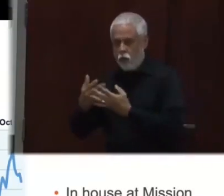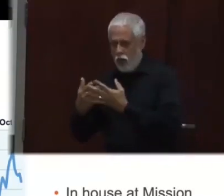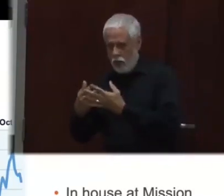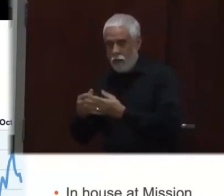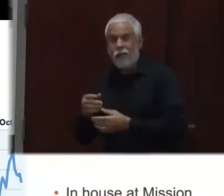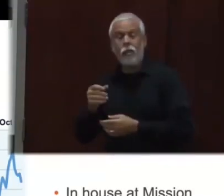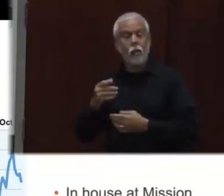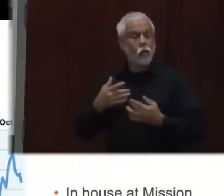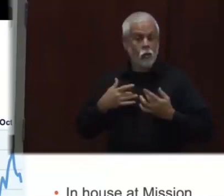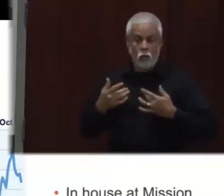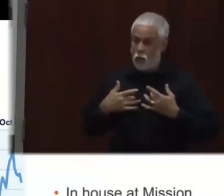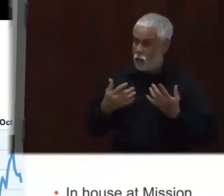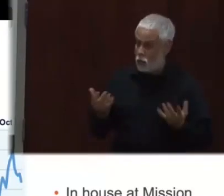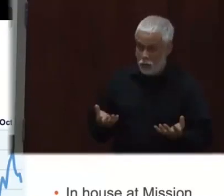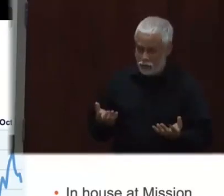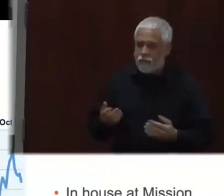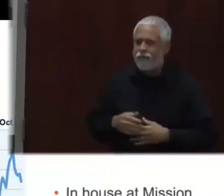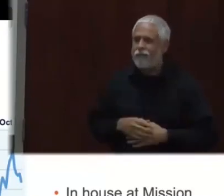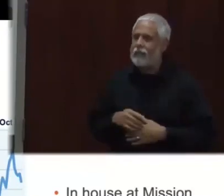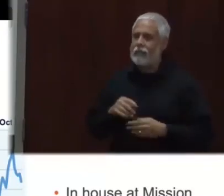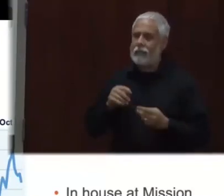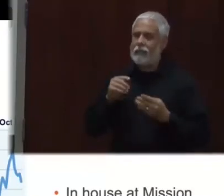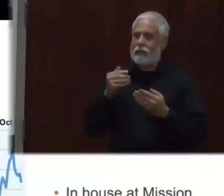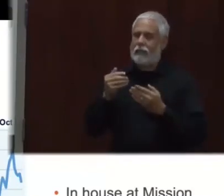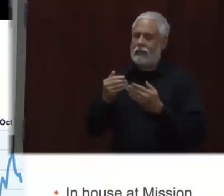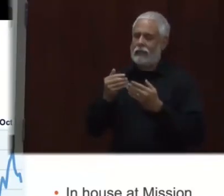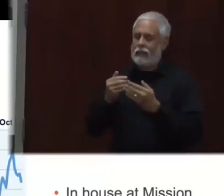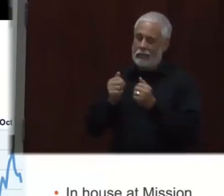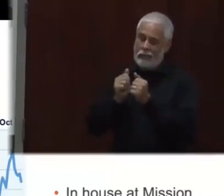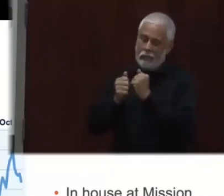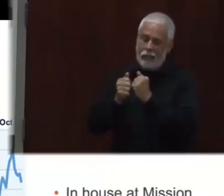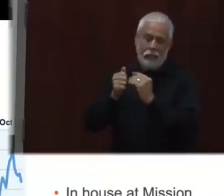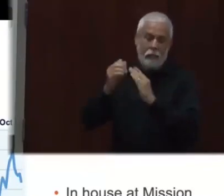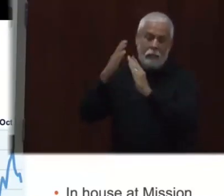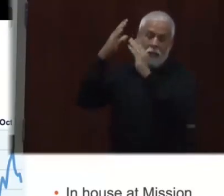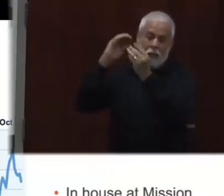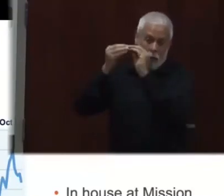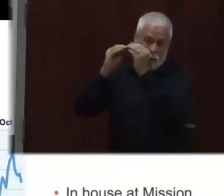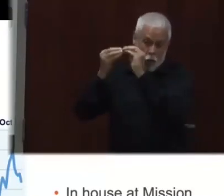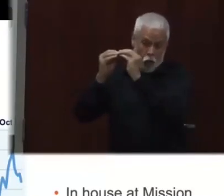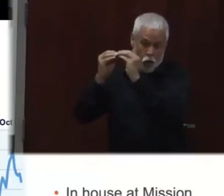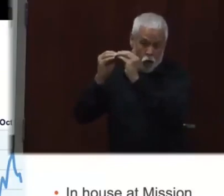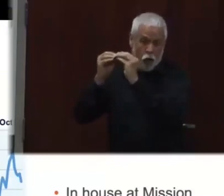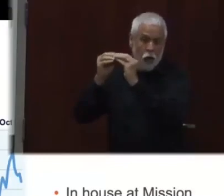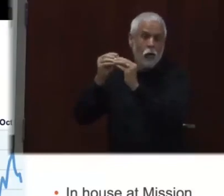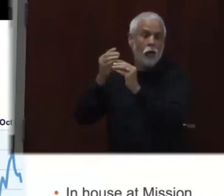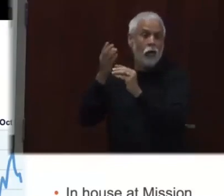el primer pique en julio. Y bueno, han subido bastante en incrementos, pero